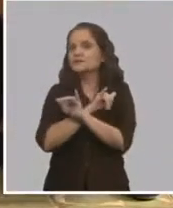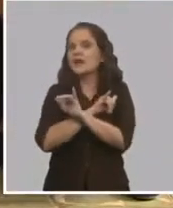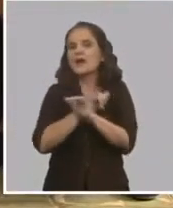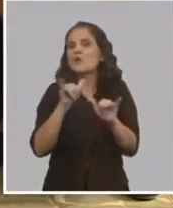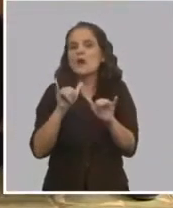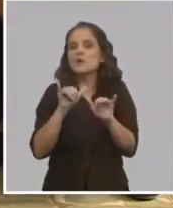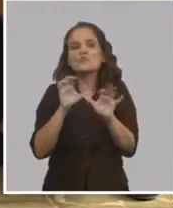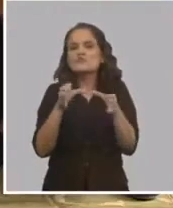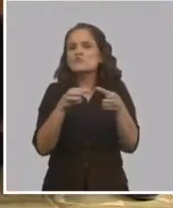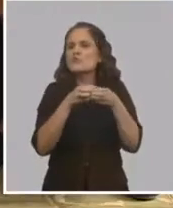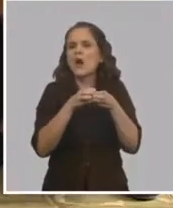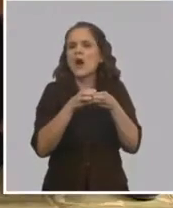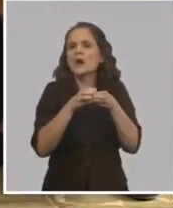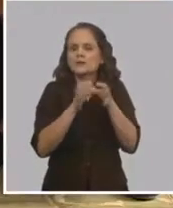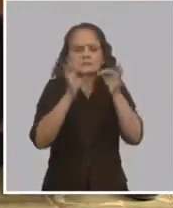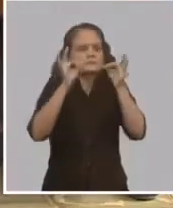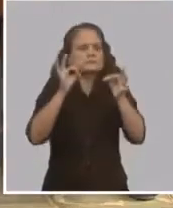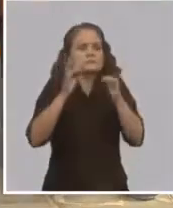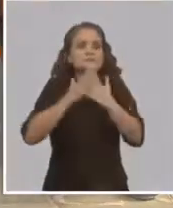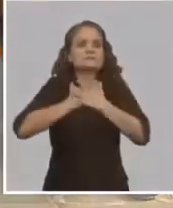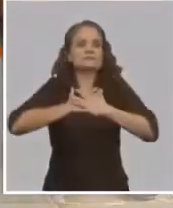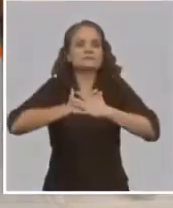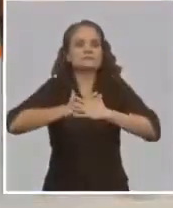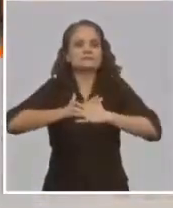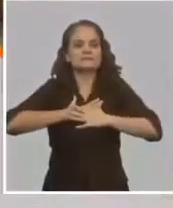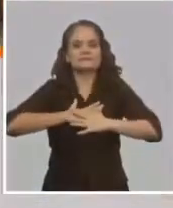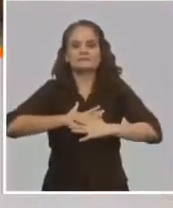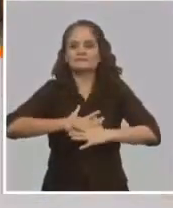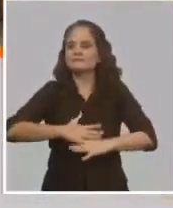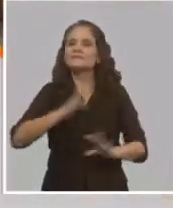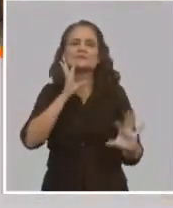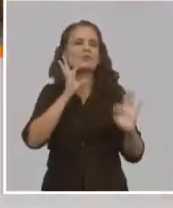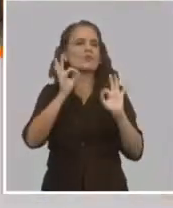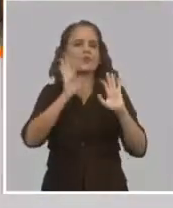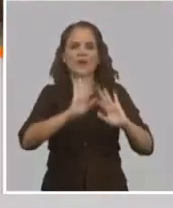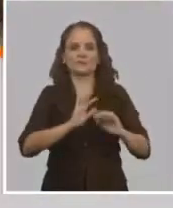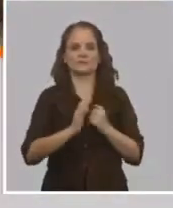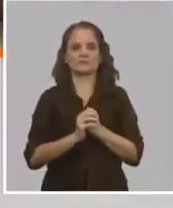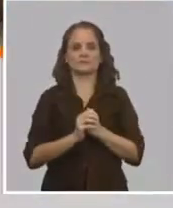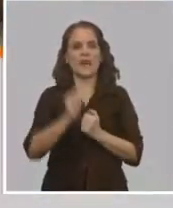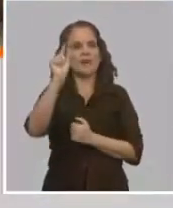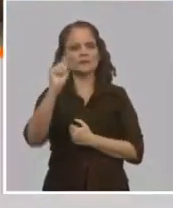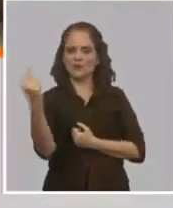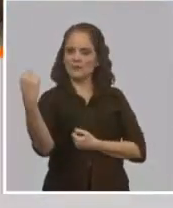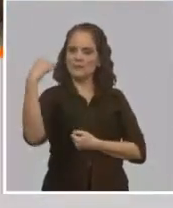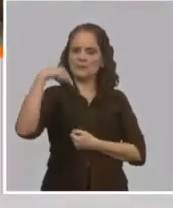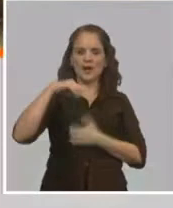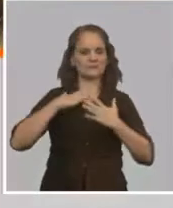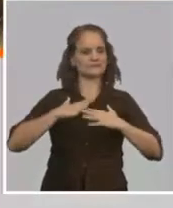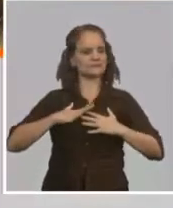puerto seguro. Donde al llegar encuentre tranquilidad,